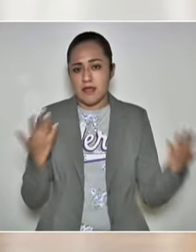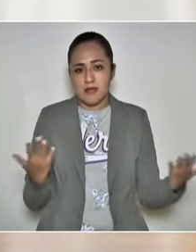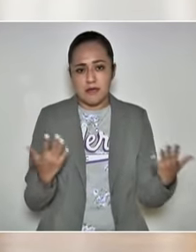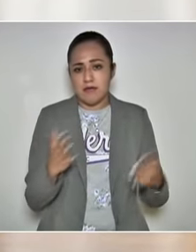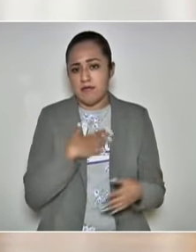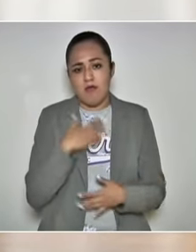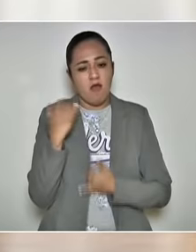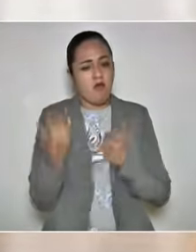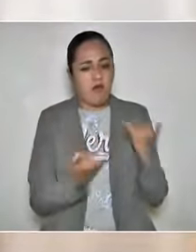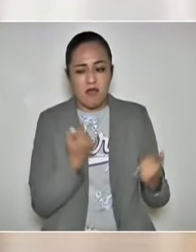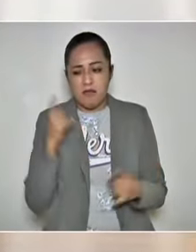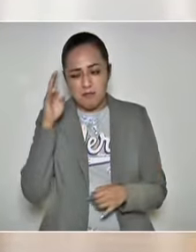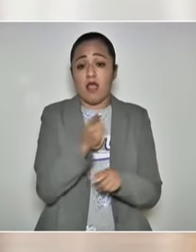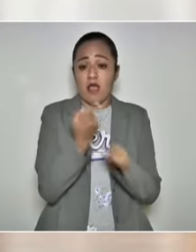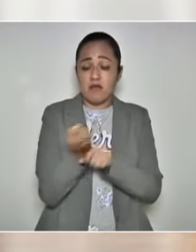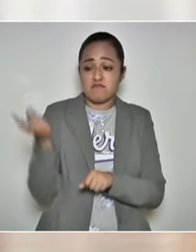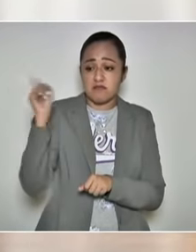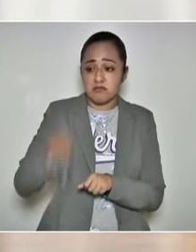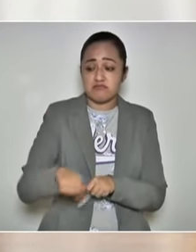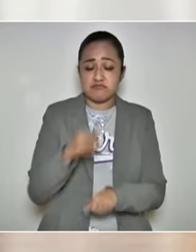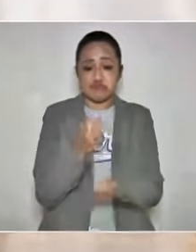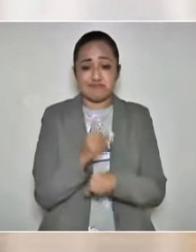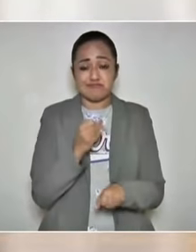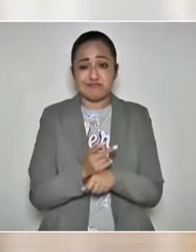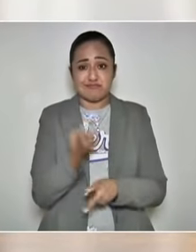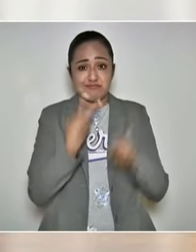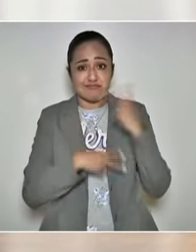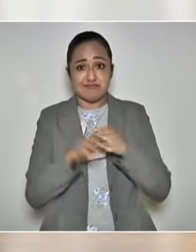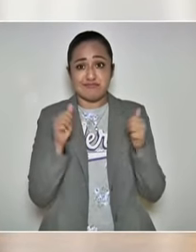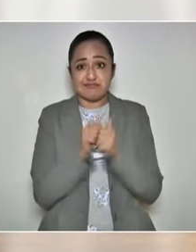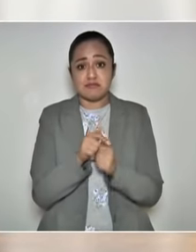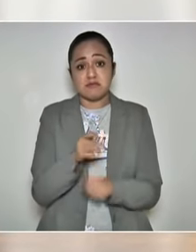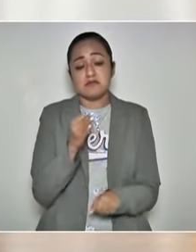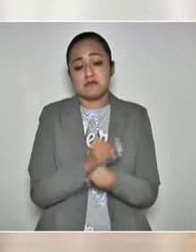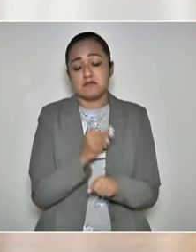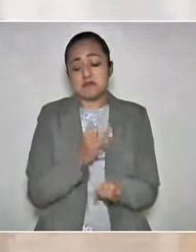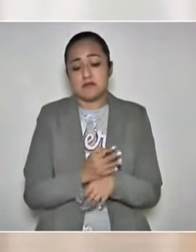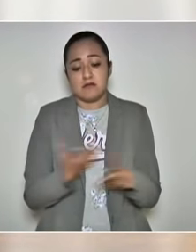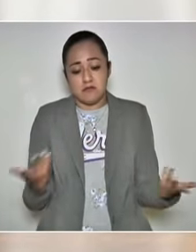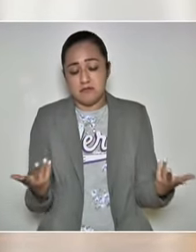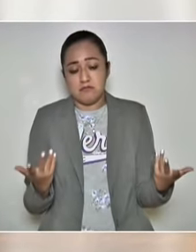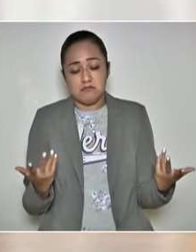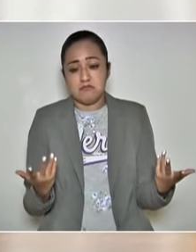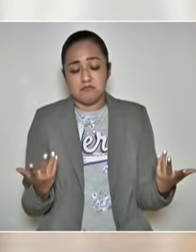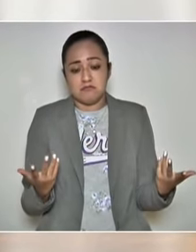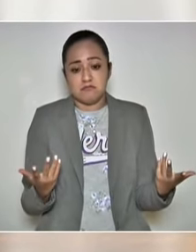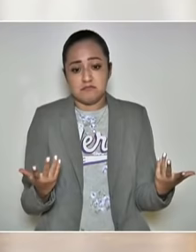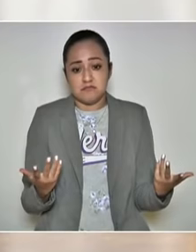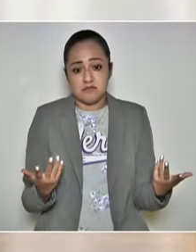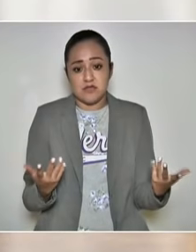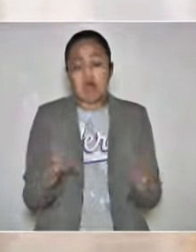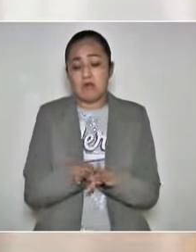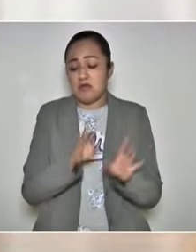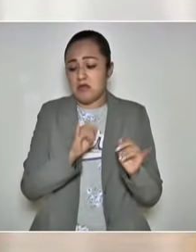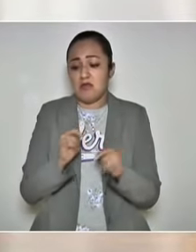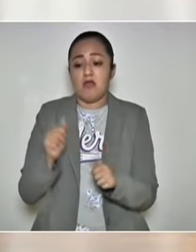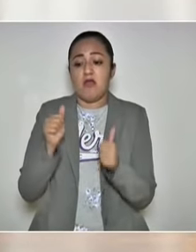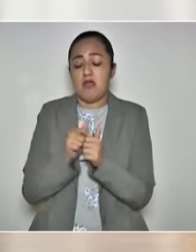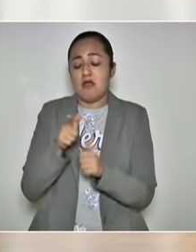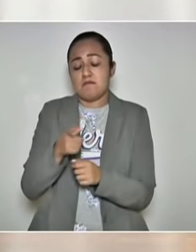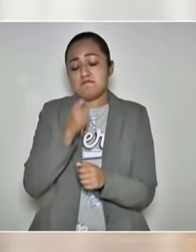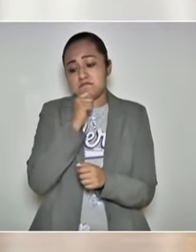voy a jugar a solapar a que venga a comprometerse de manera individual con la